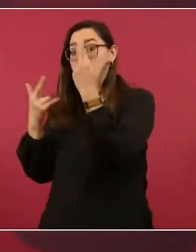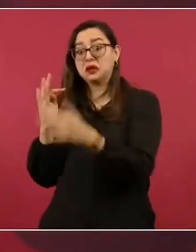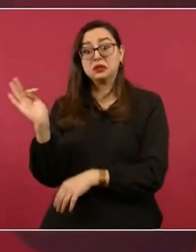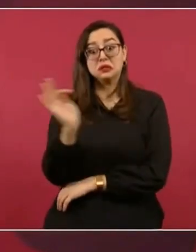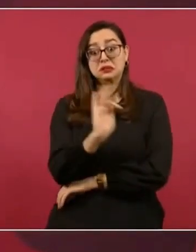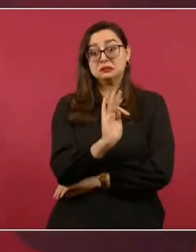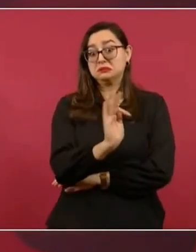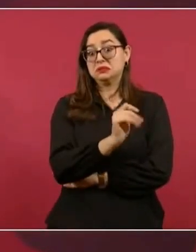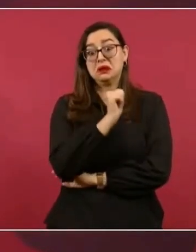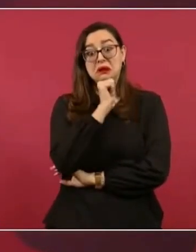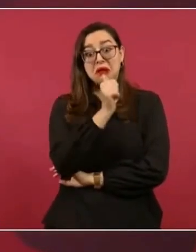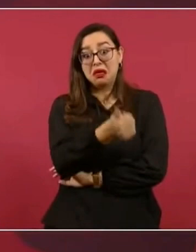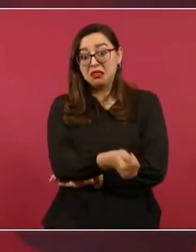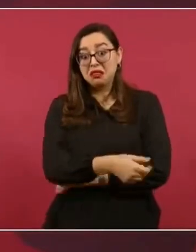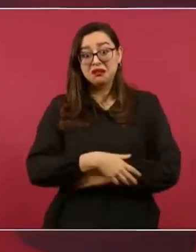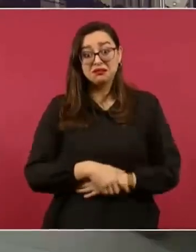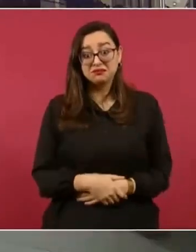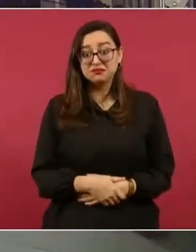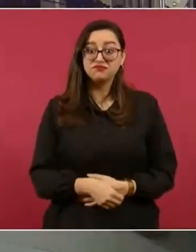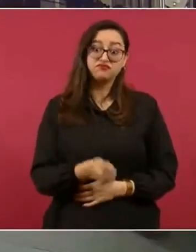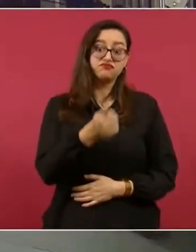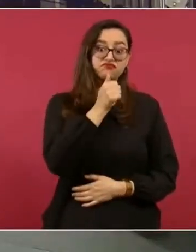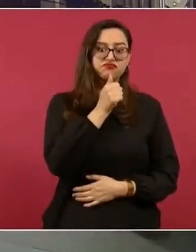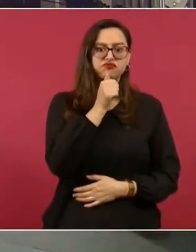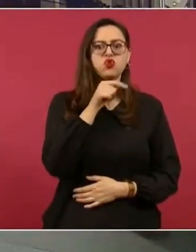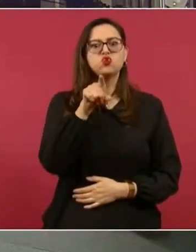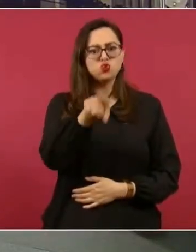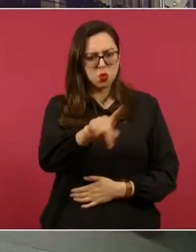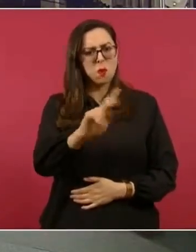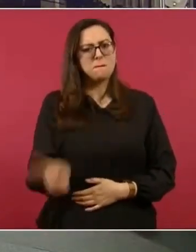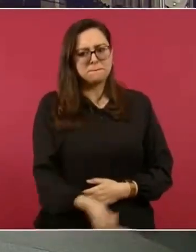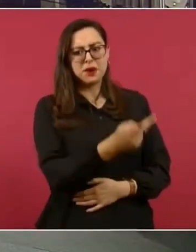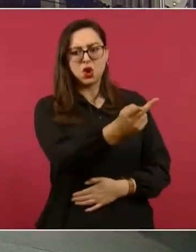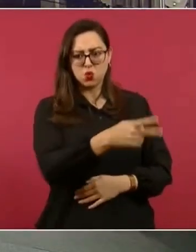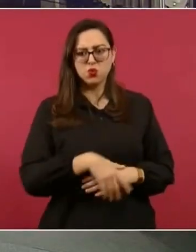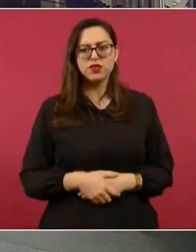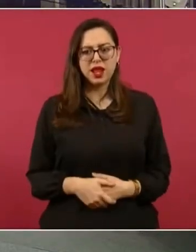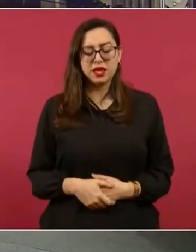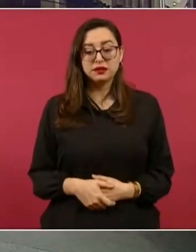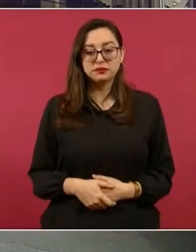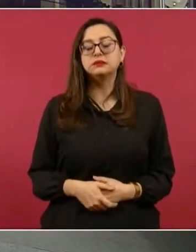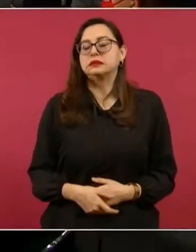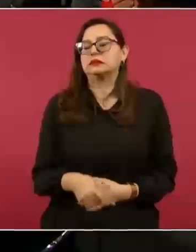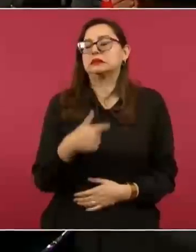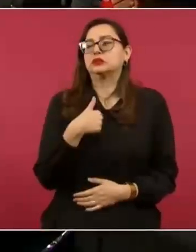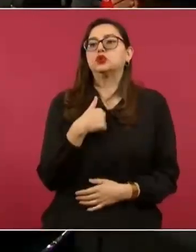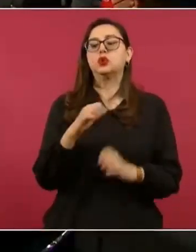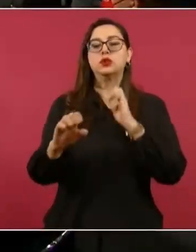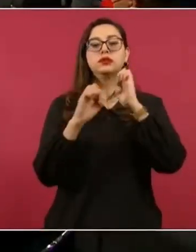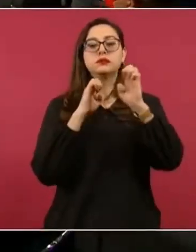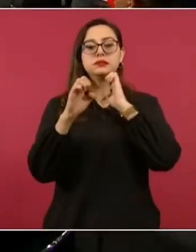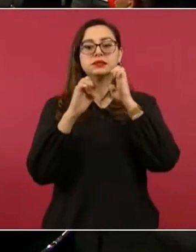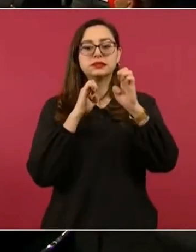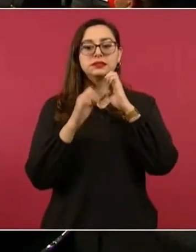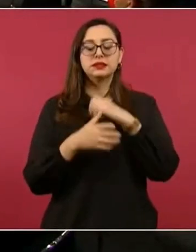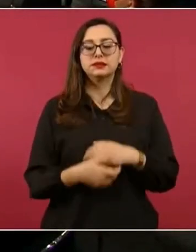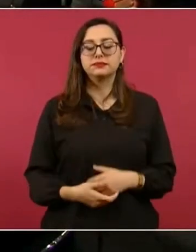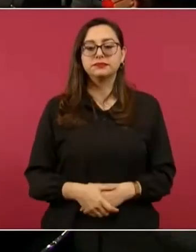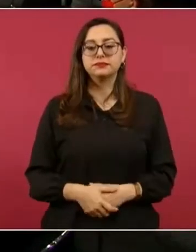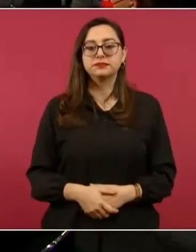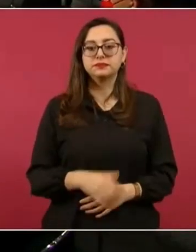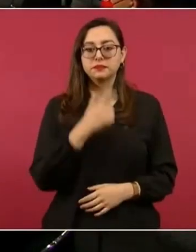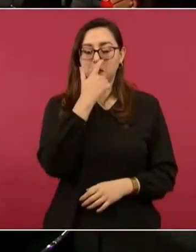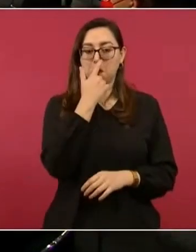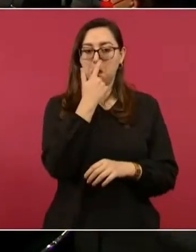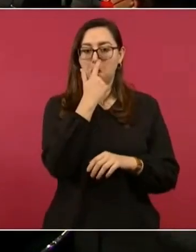Pregúntale, a ver si ha ido, si lo conoce. Sí, fue en una entrevista que yo le hice justamente. dónde? Se la hice por